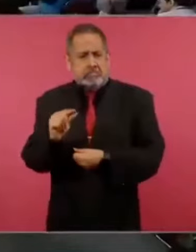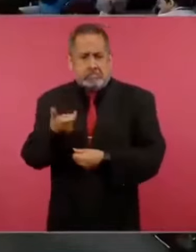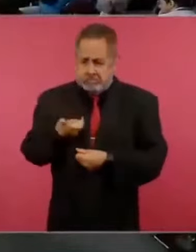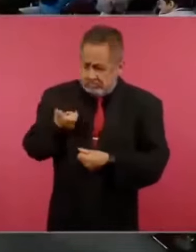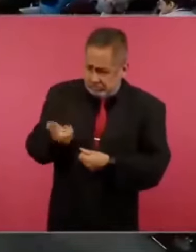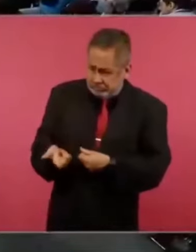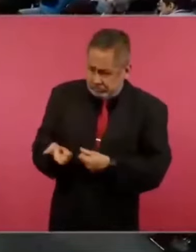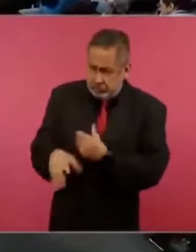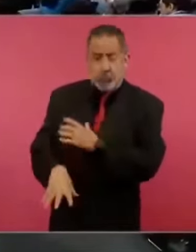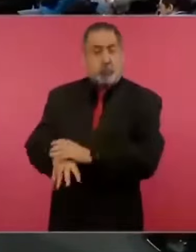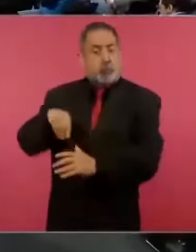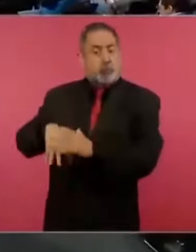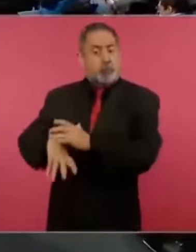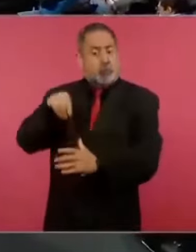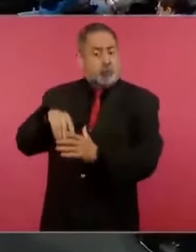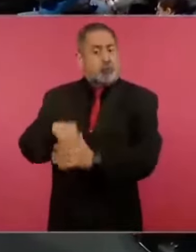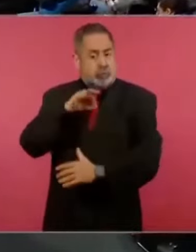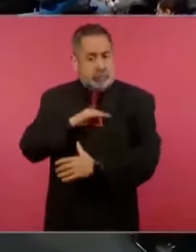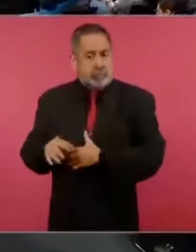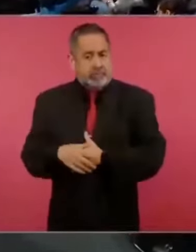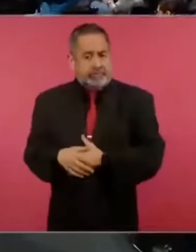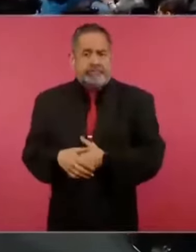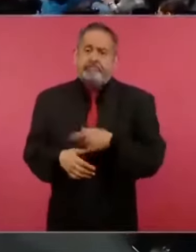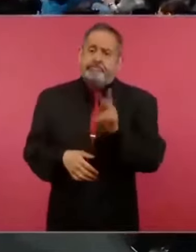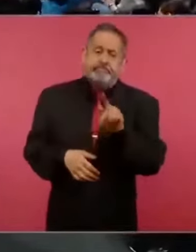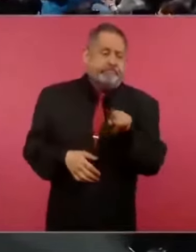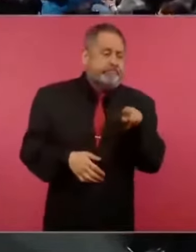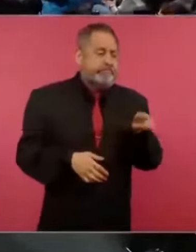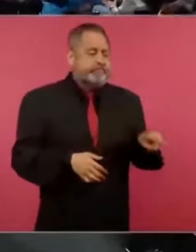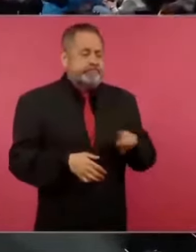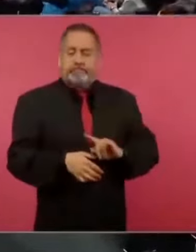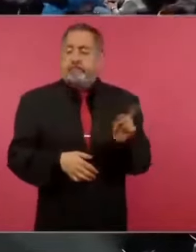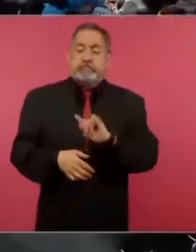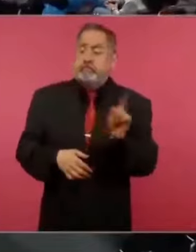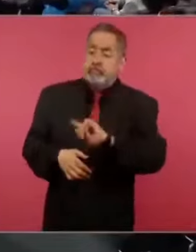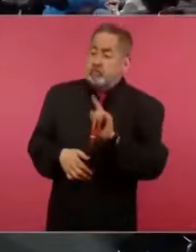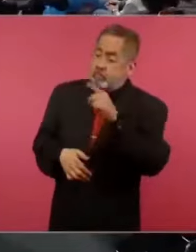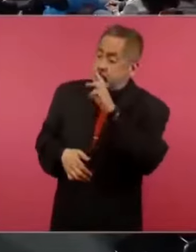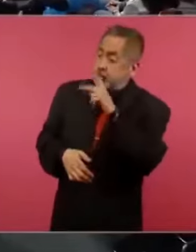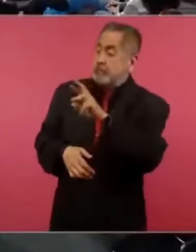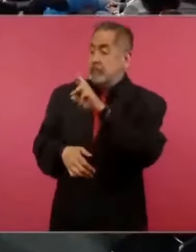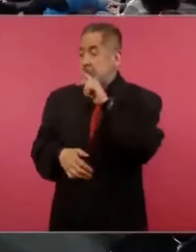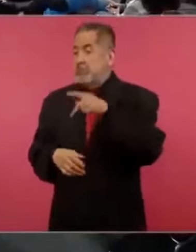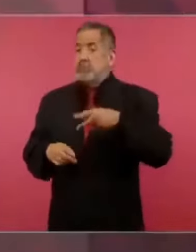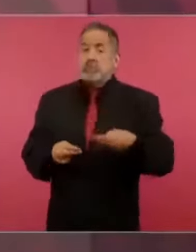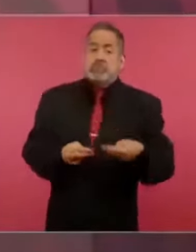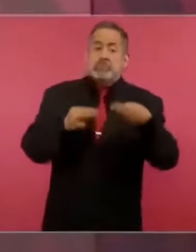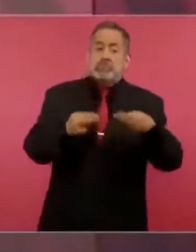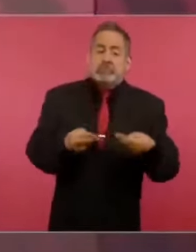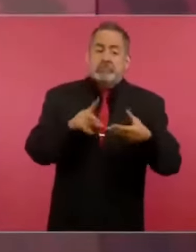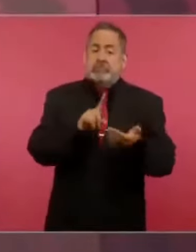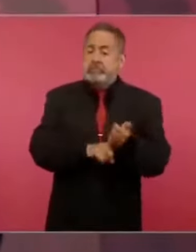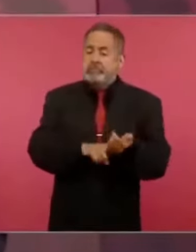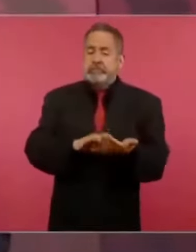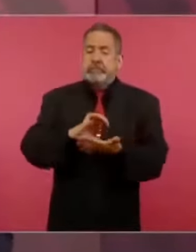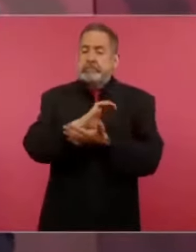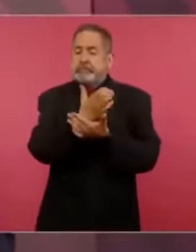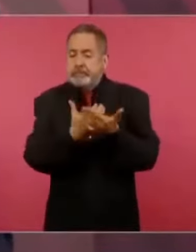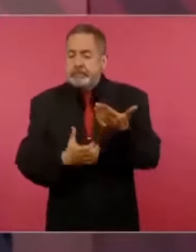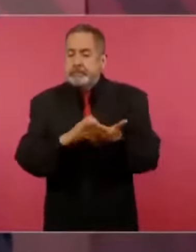pero el negocio siempre eran los contratos.